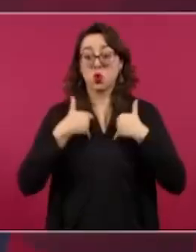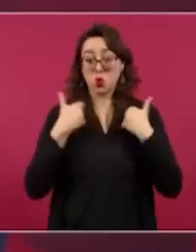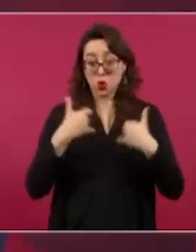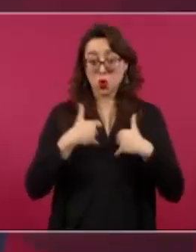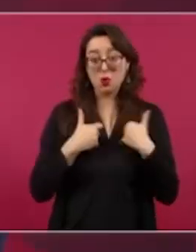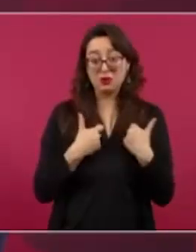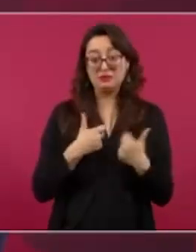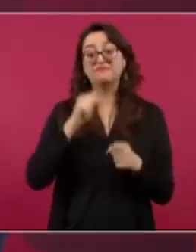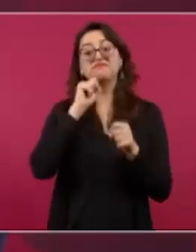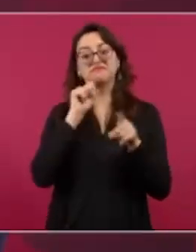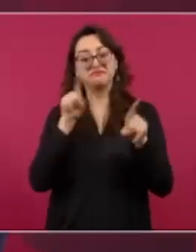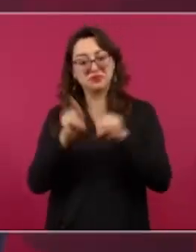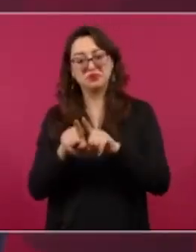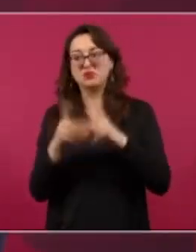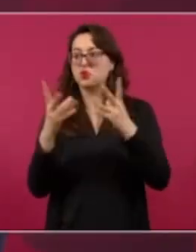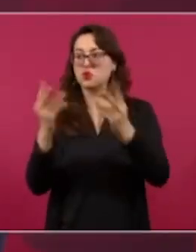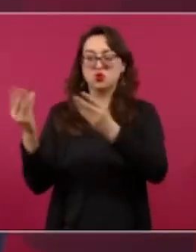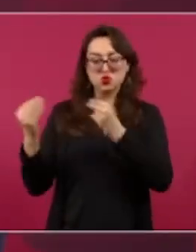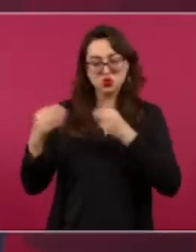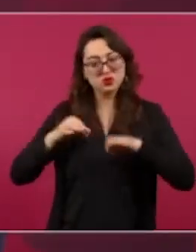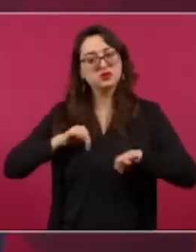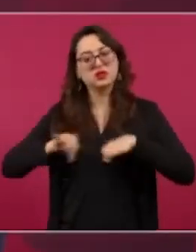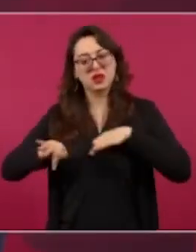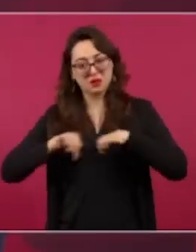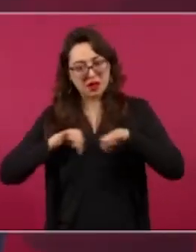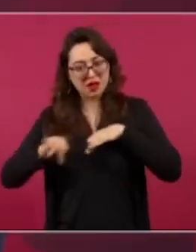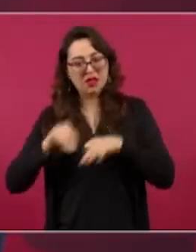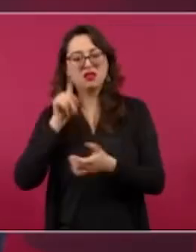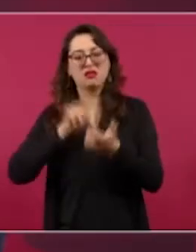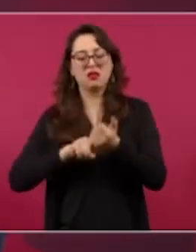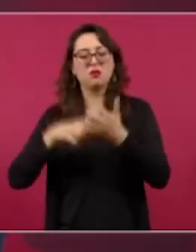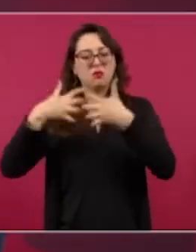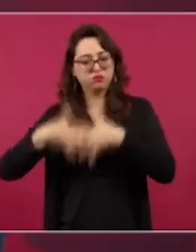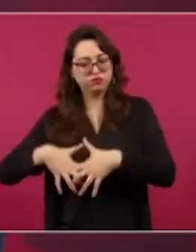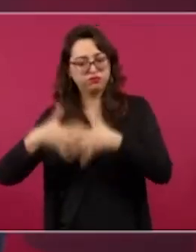lamentablemente en trabajadores de maquilas,